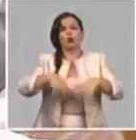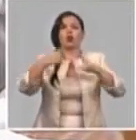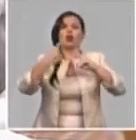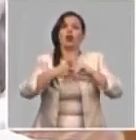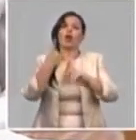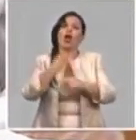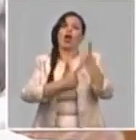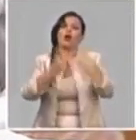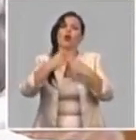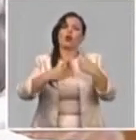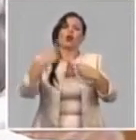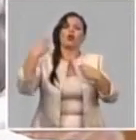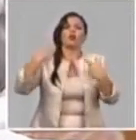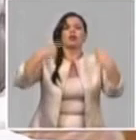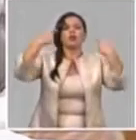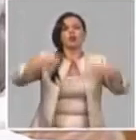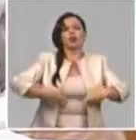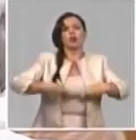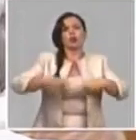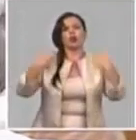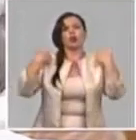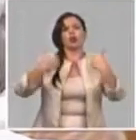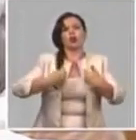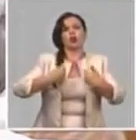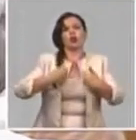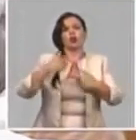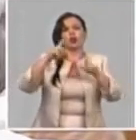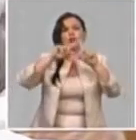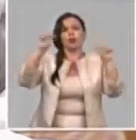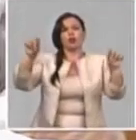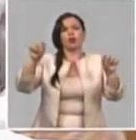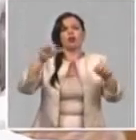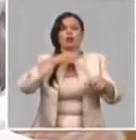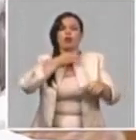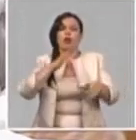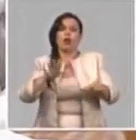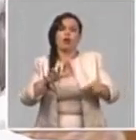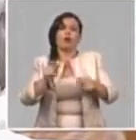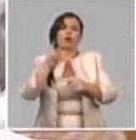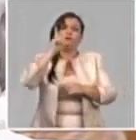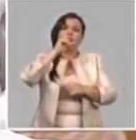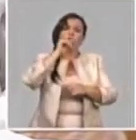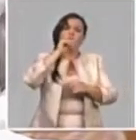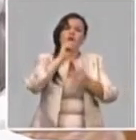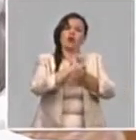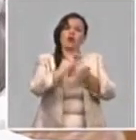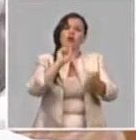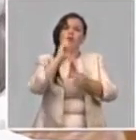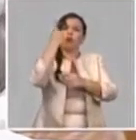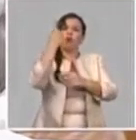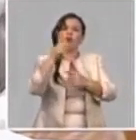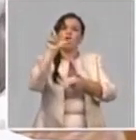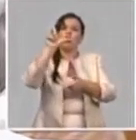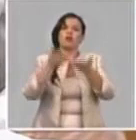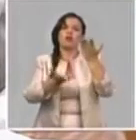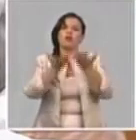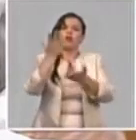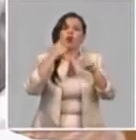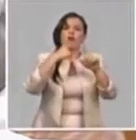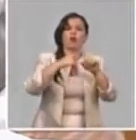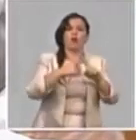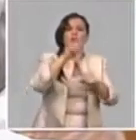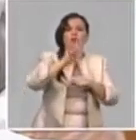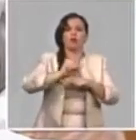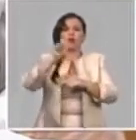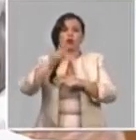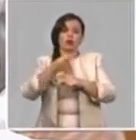del país de la vuelta de pollo adicional, con el pollo liberado. Estamos dando seguimiento del conjunto de un mincín a un faltante